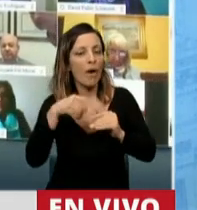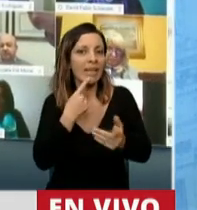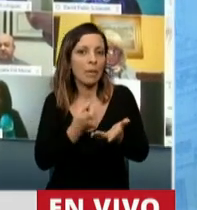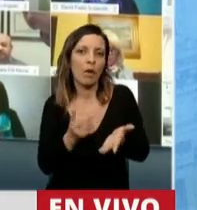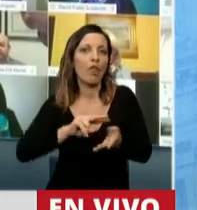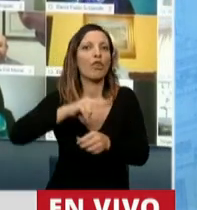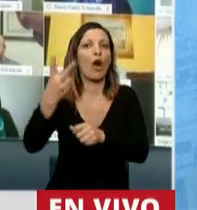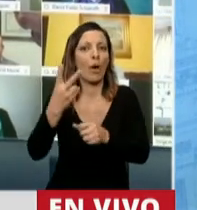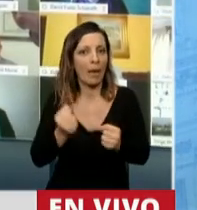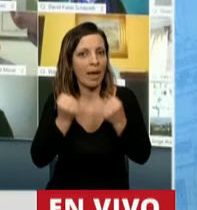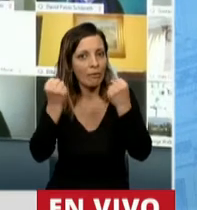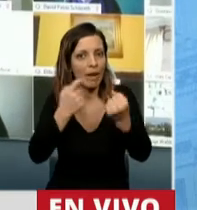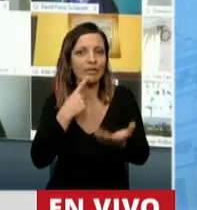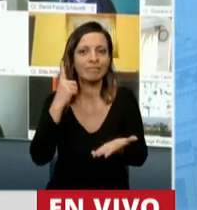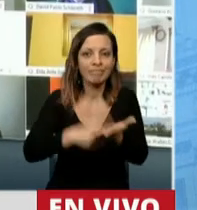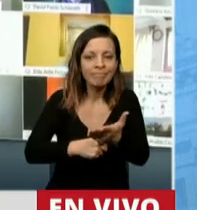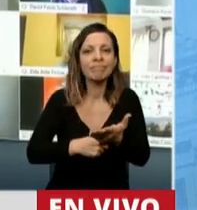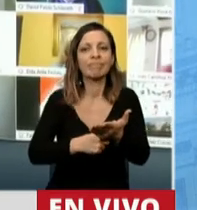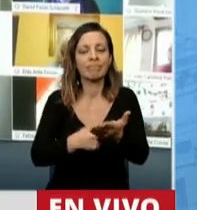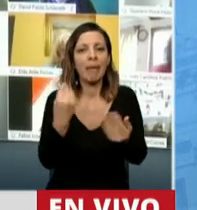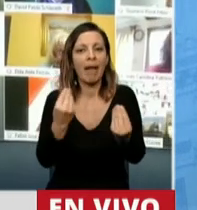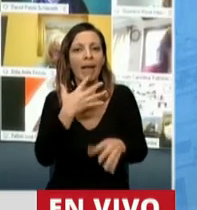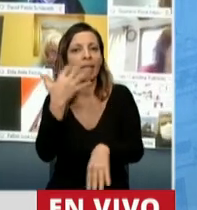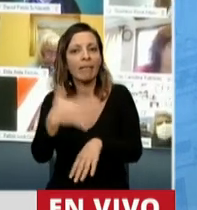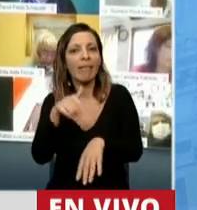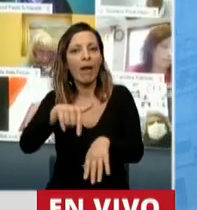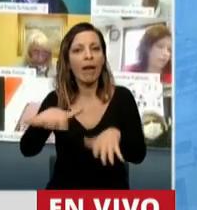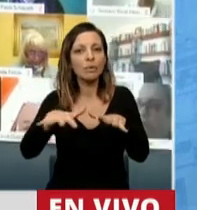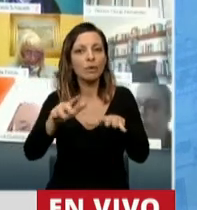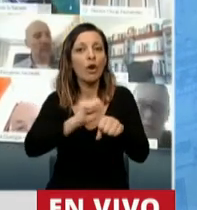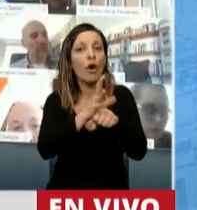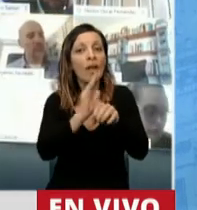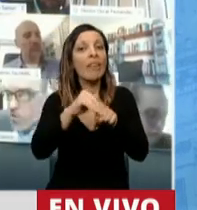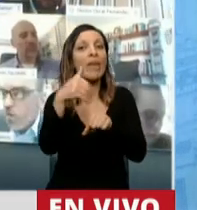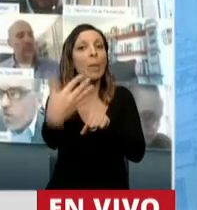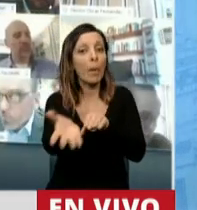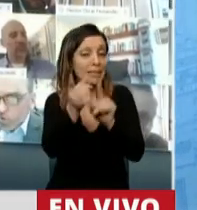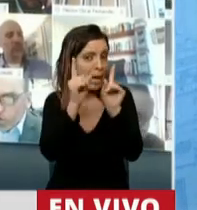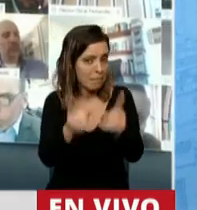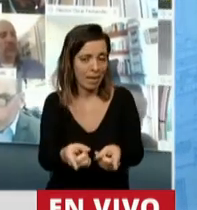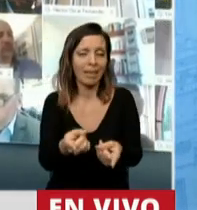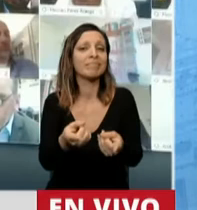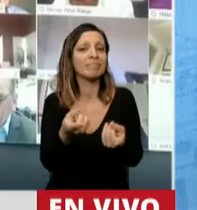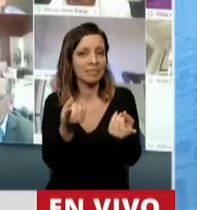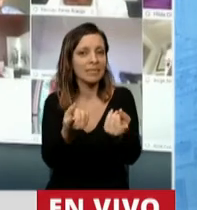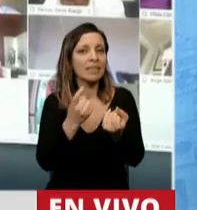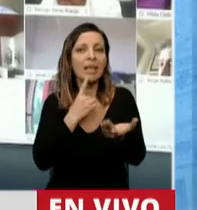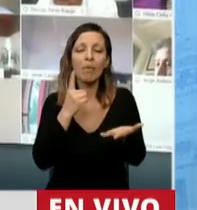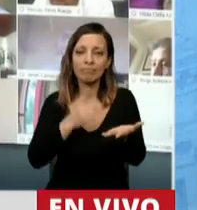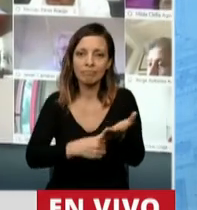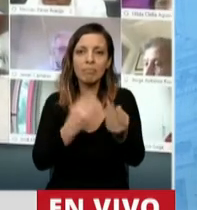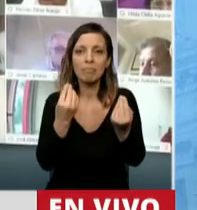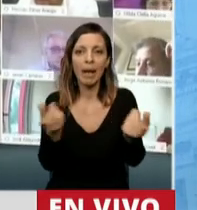adicionales y entender también que para el escenario post-pandemia serán necesarias medidas para